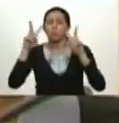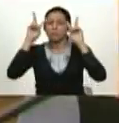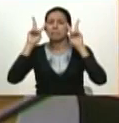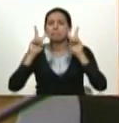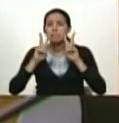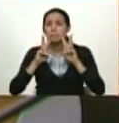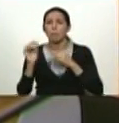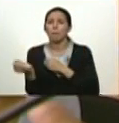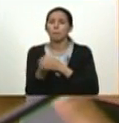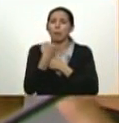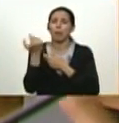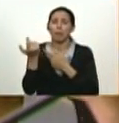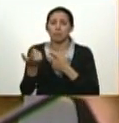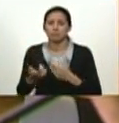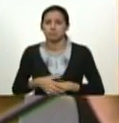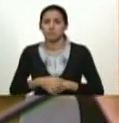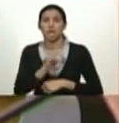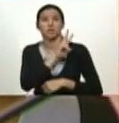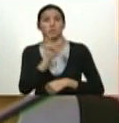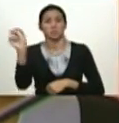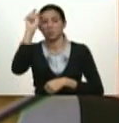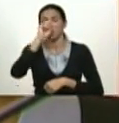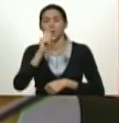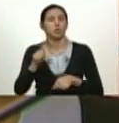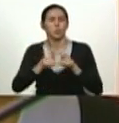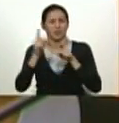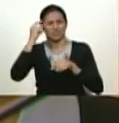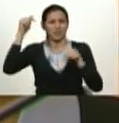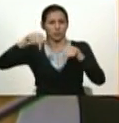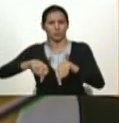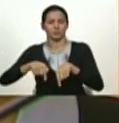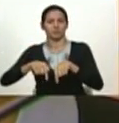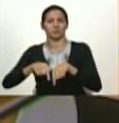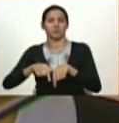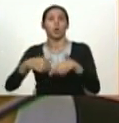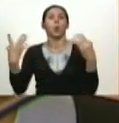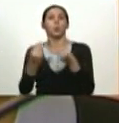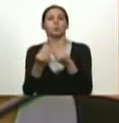hace 200 años un día como hoy estaba Bolívar con Alexander Petion en Haití